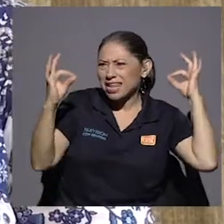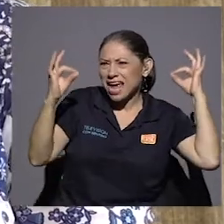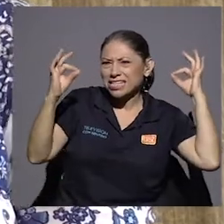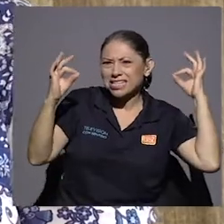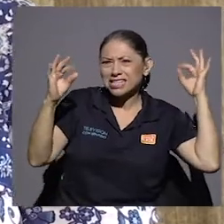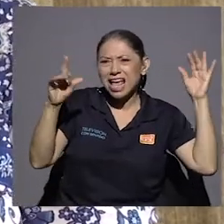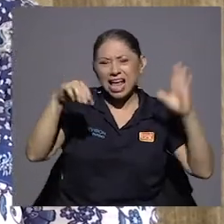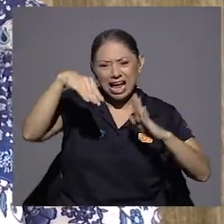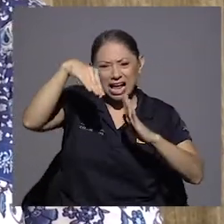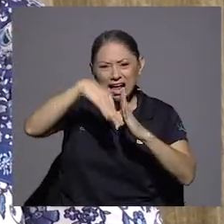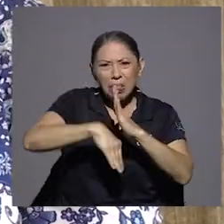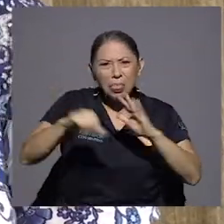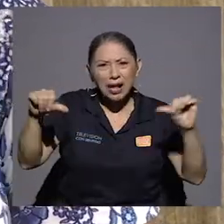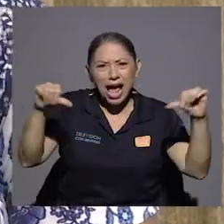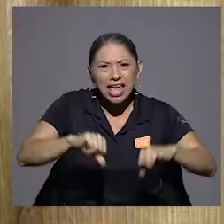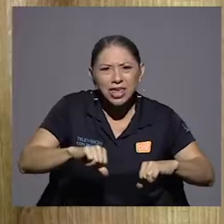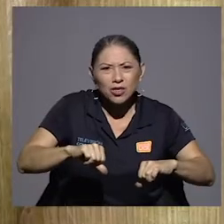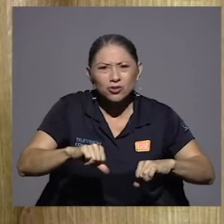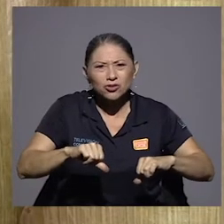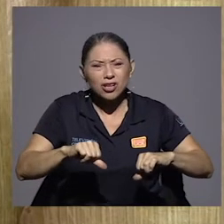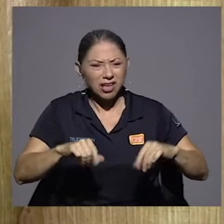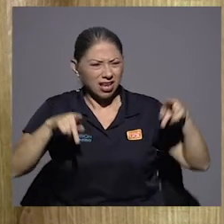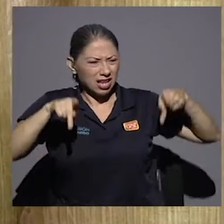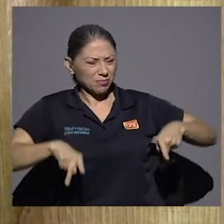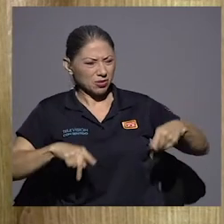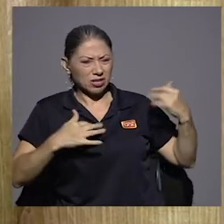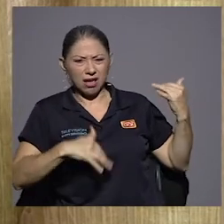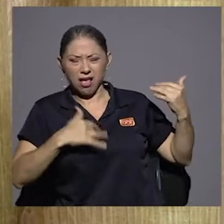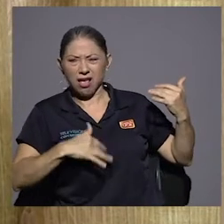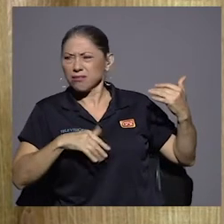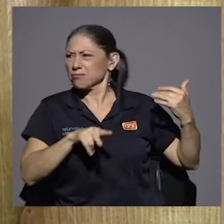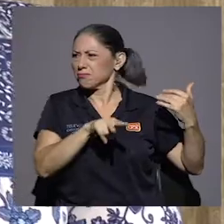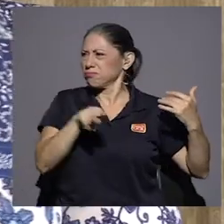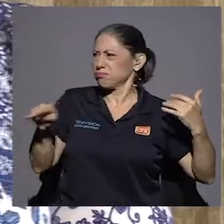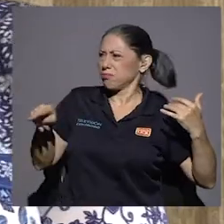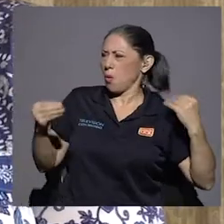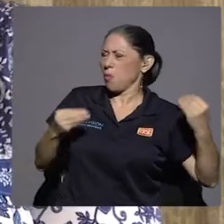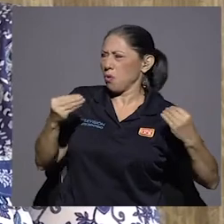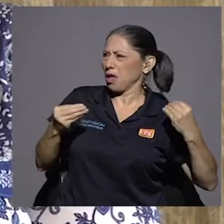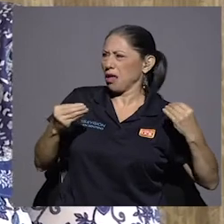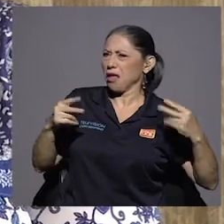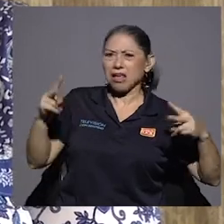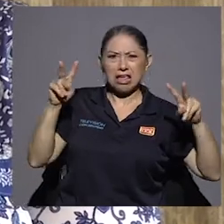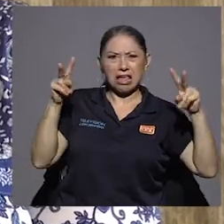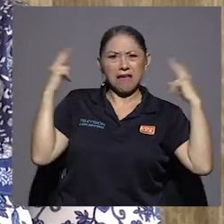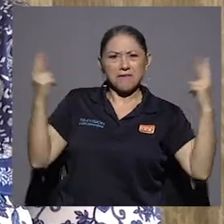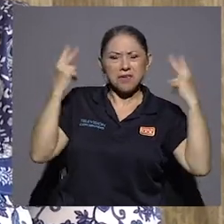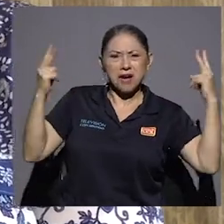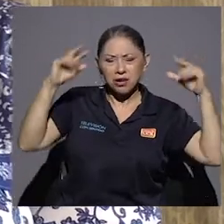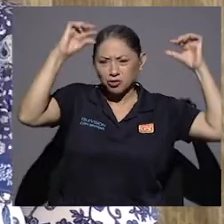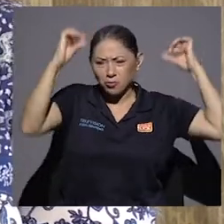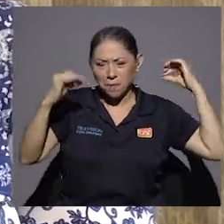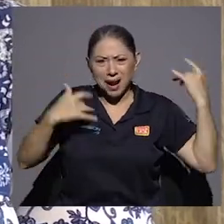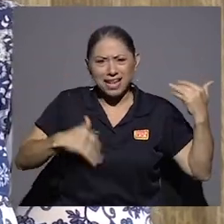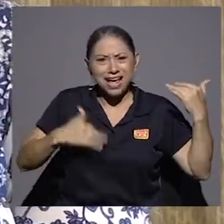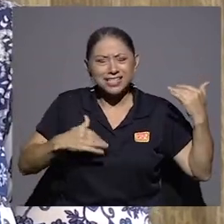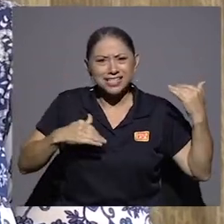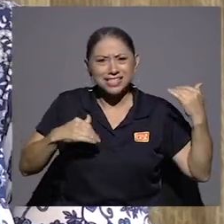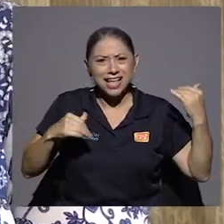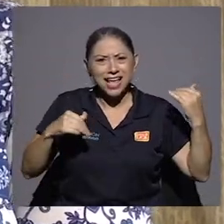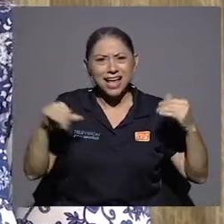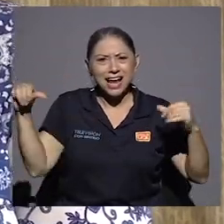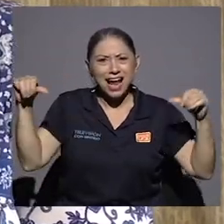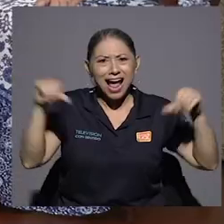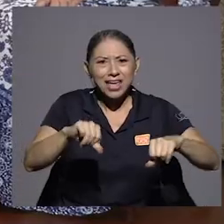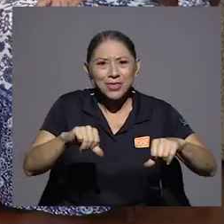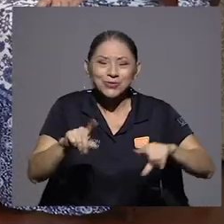volvían a ver, ¿de qué están hablando? ¿Verdad? No entendían. Claro, y eran los mariachis que estaban ahí,